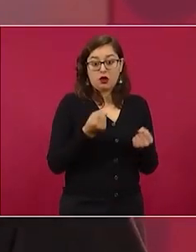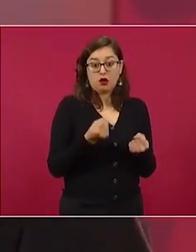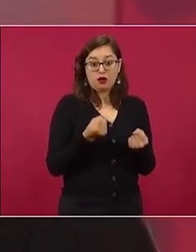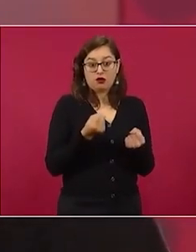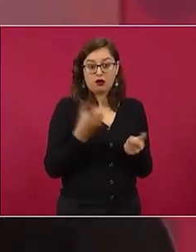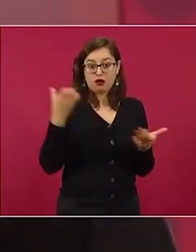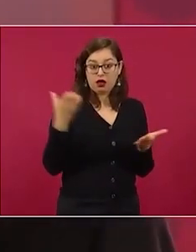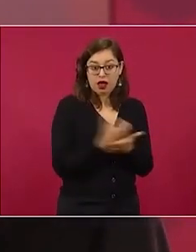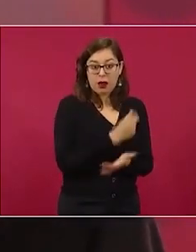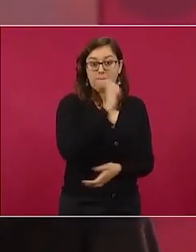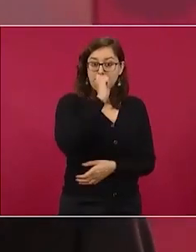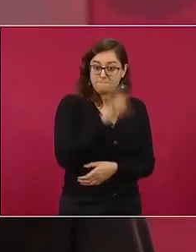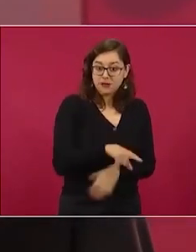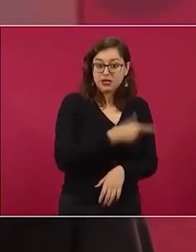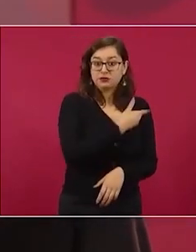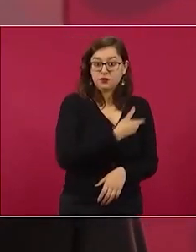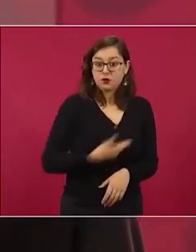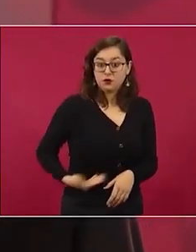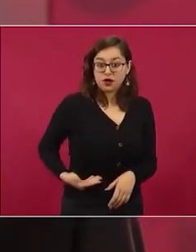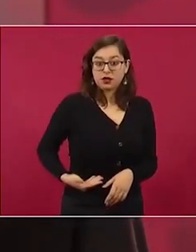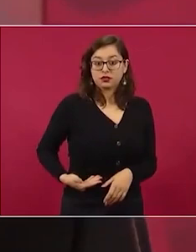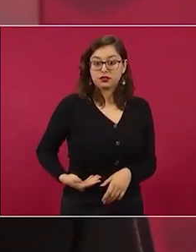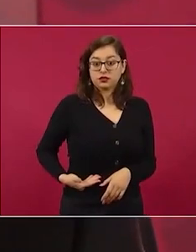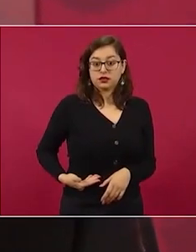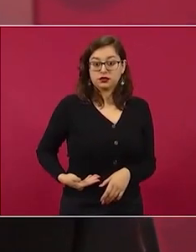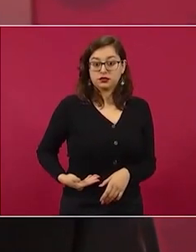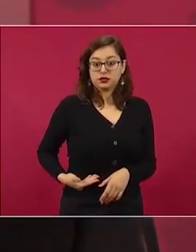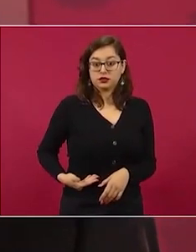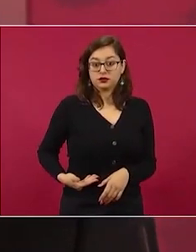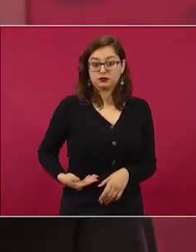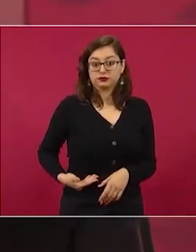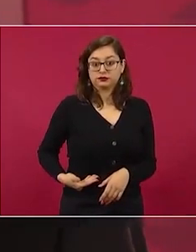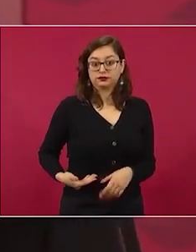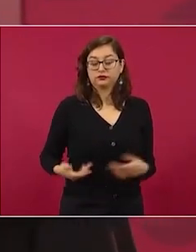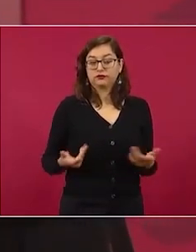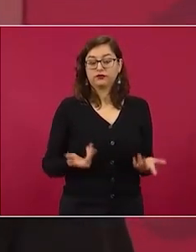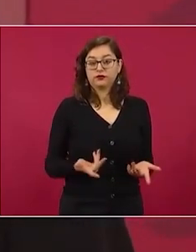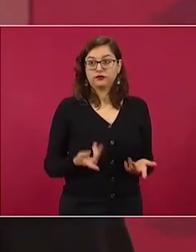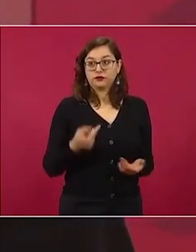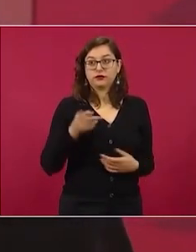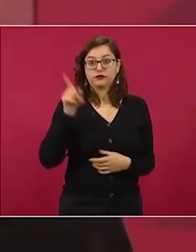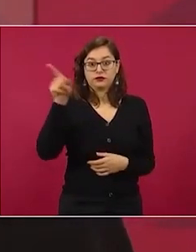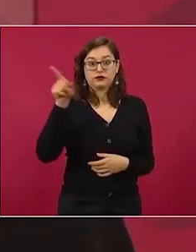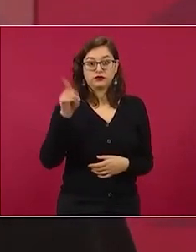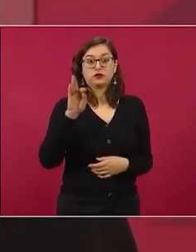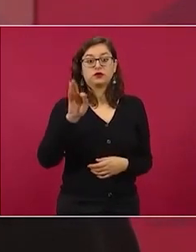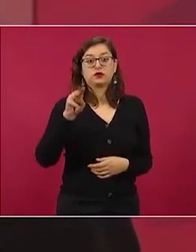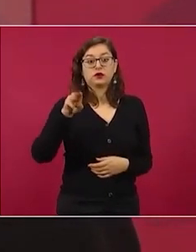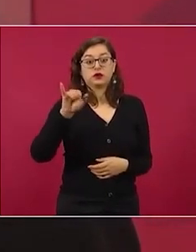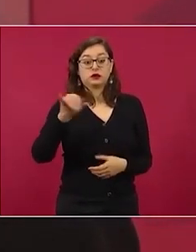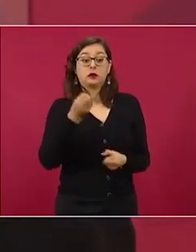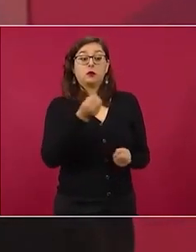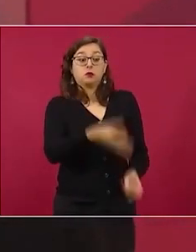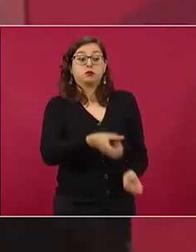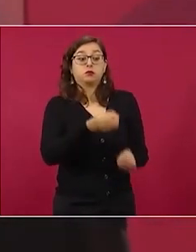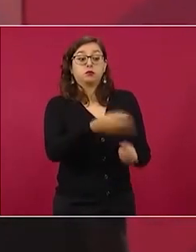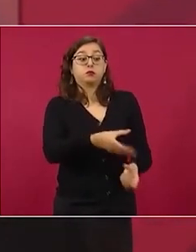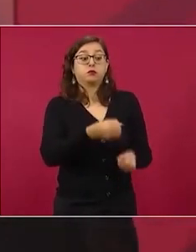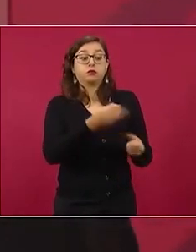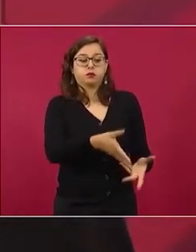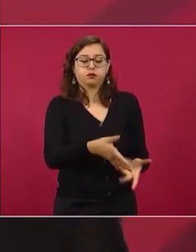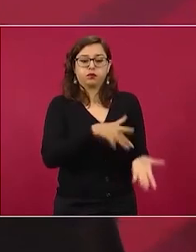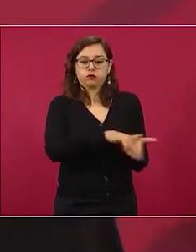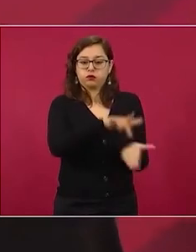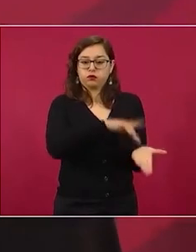el presidente que estaba en funciones y entonces